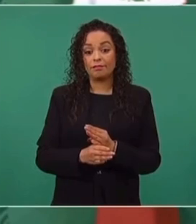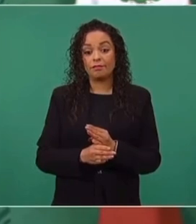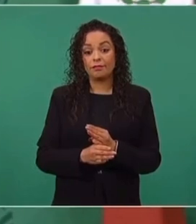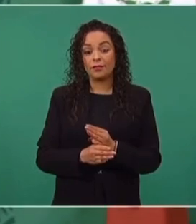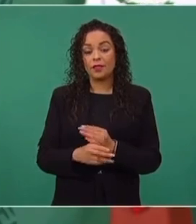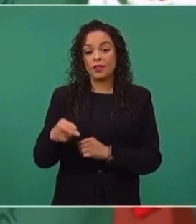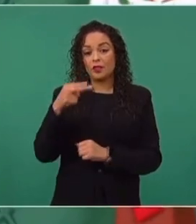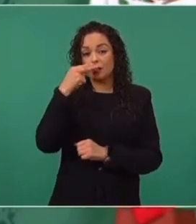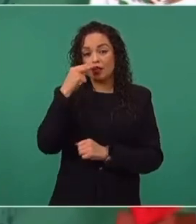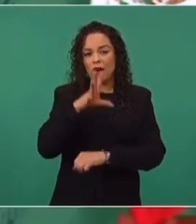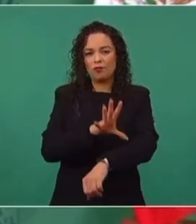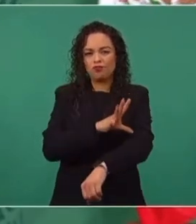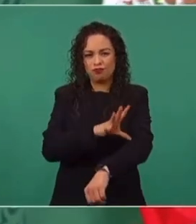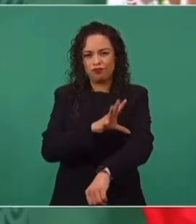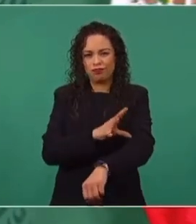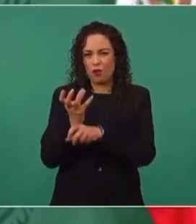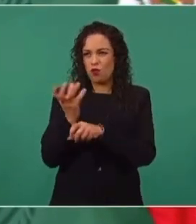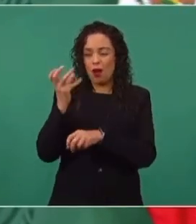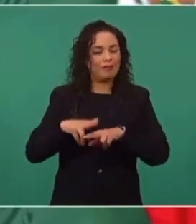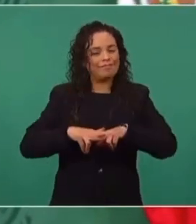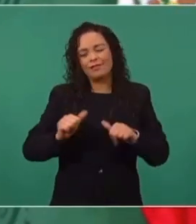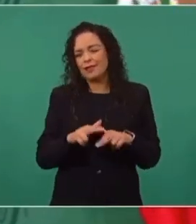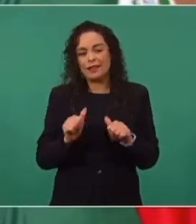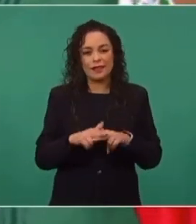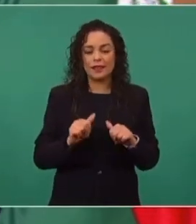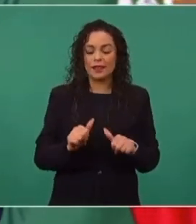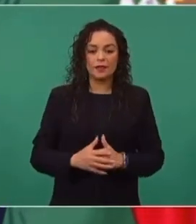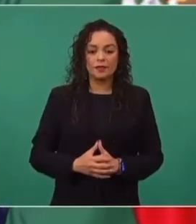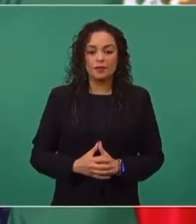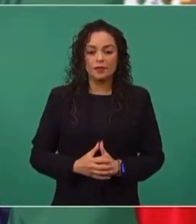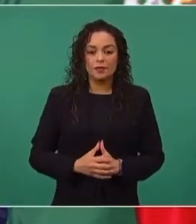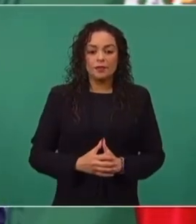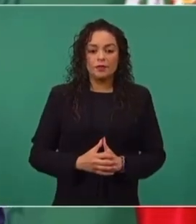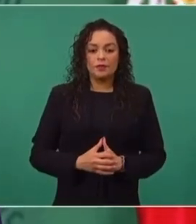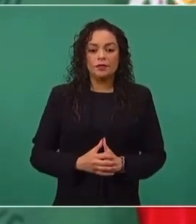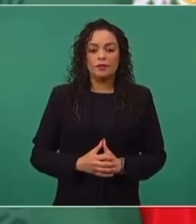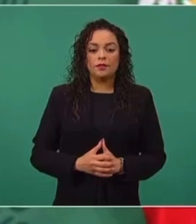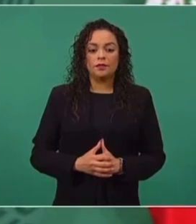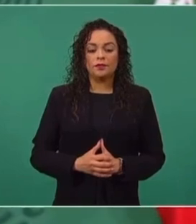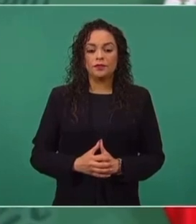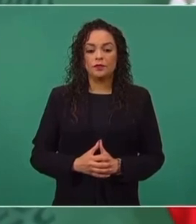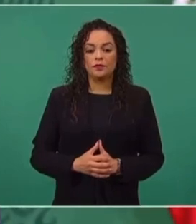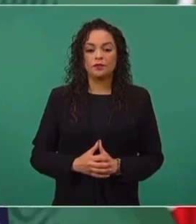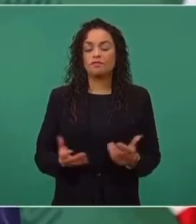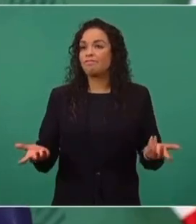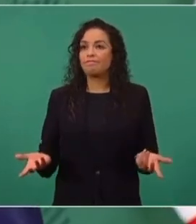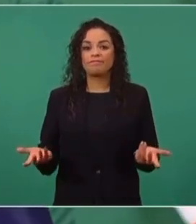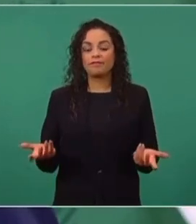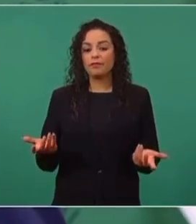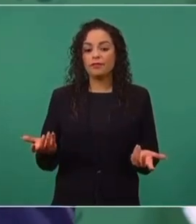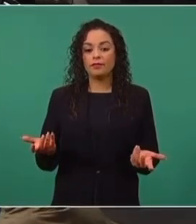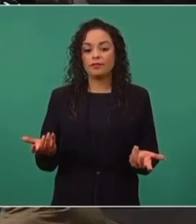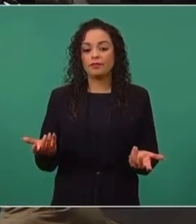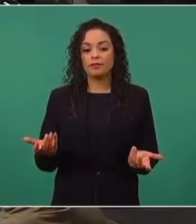electrónicos, nada, que no quede ninguna